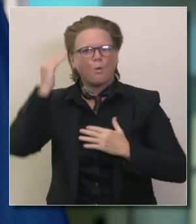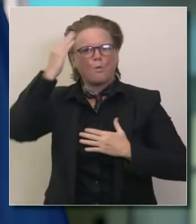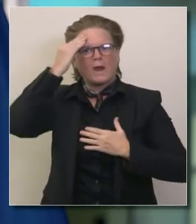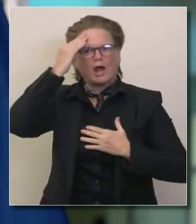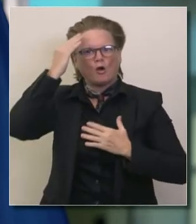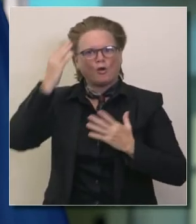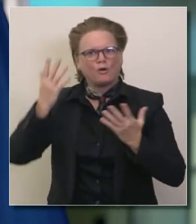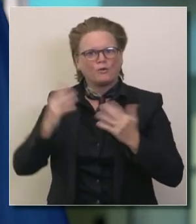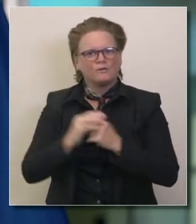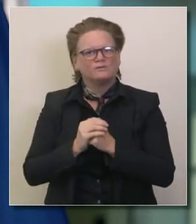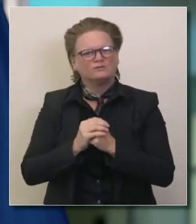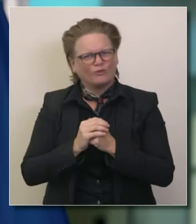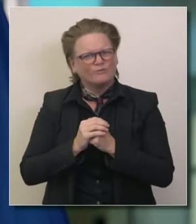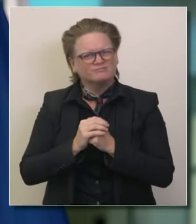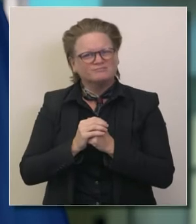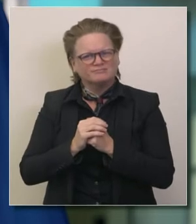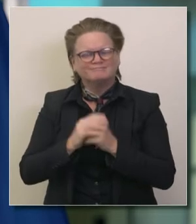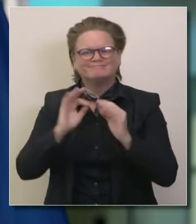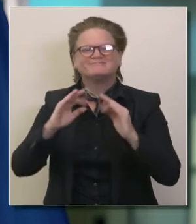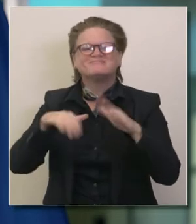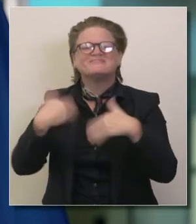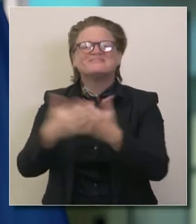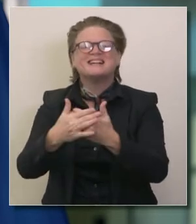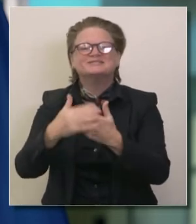lo promueva y gracias por su pregunta